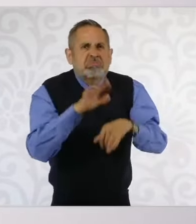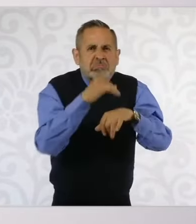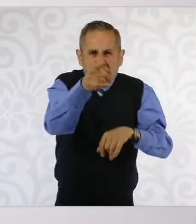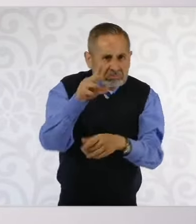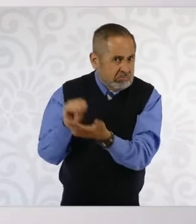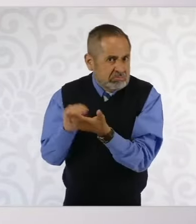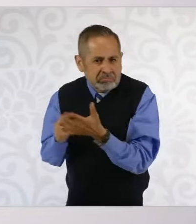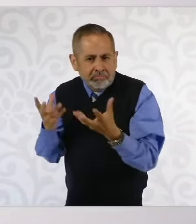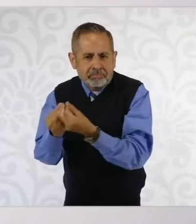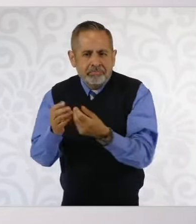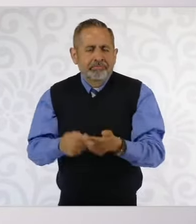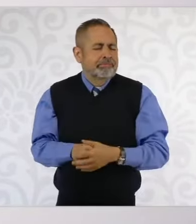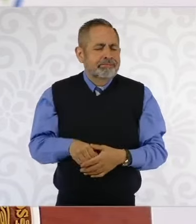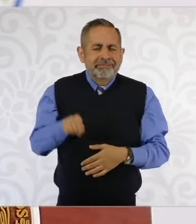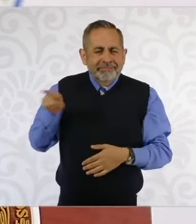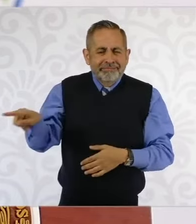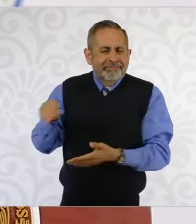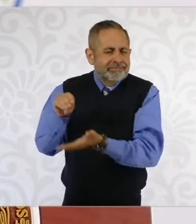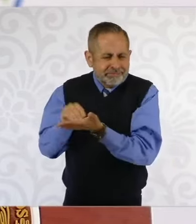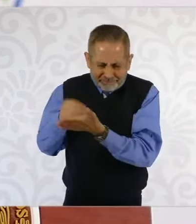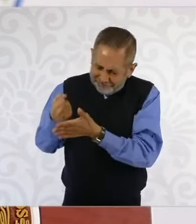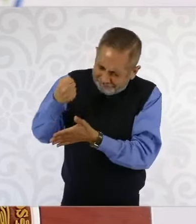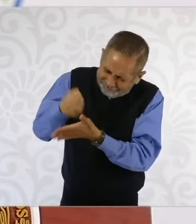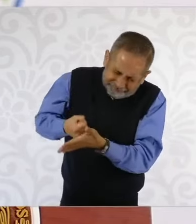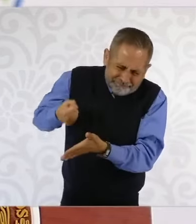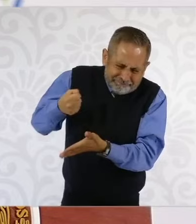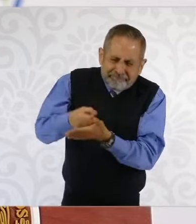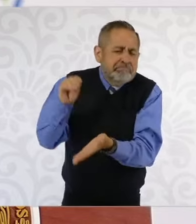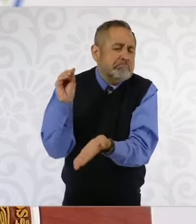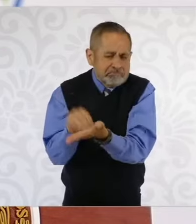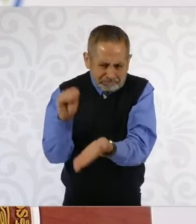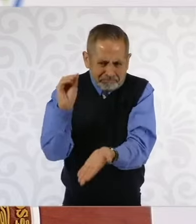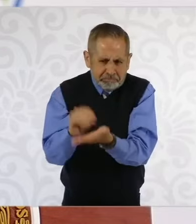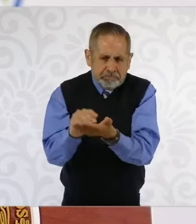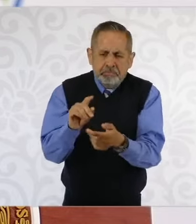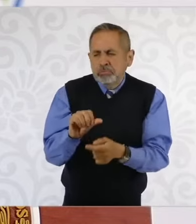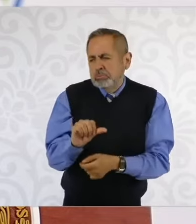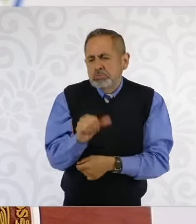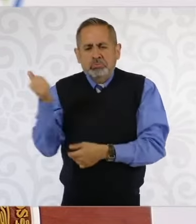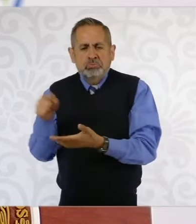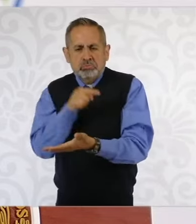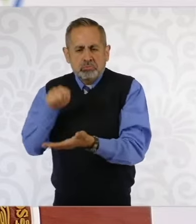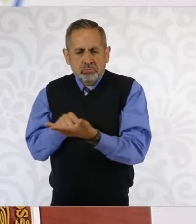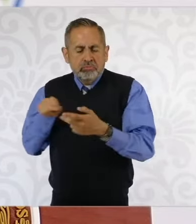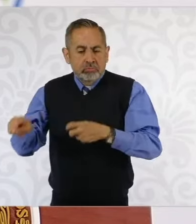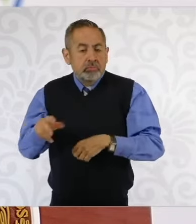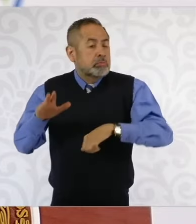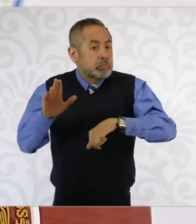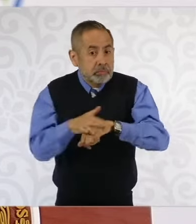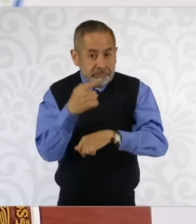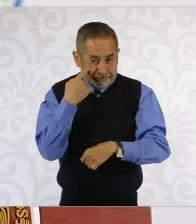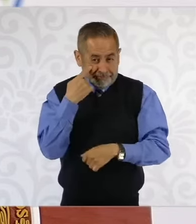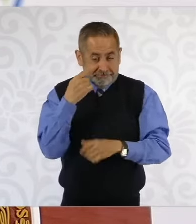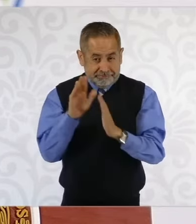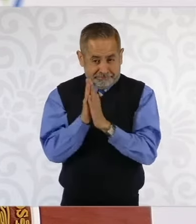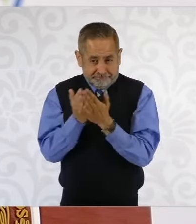porque sigue luchando, solo que desde otra trinchera. Porque sentarse a escribir